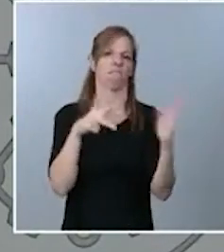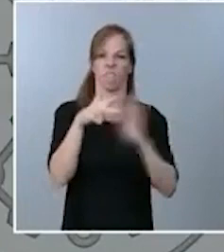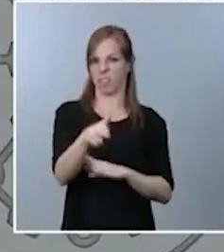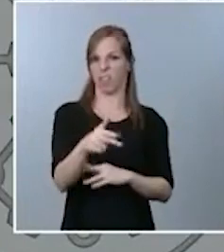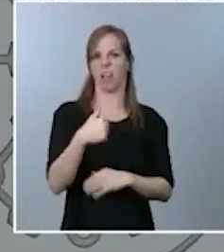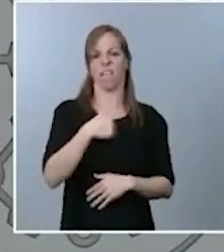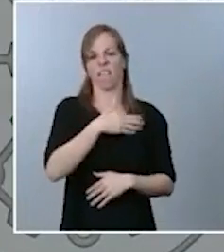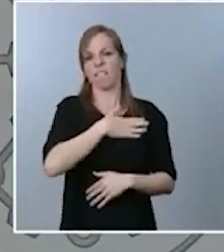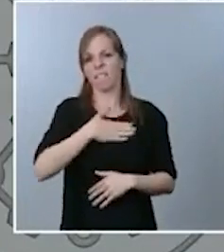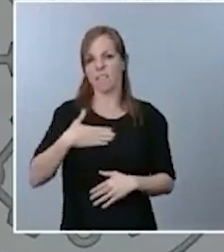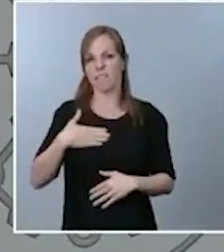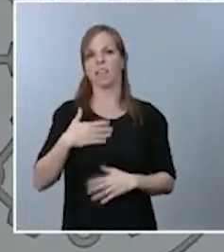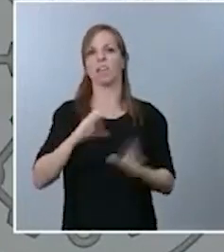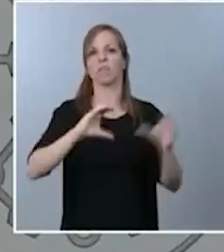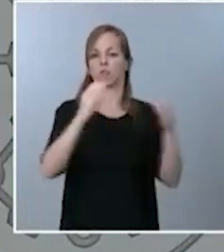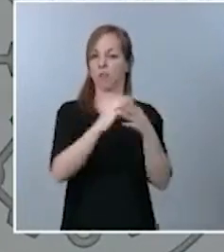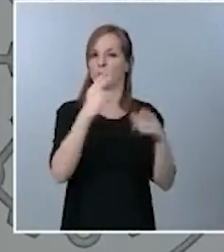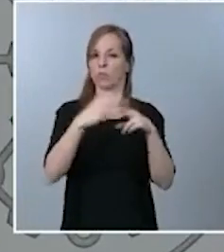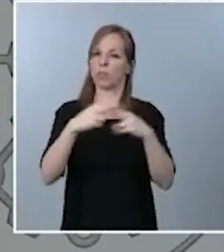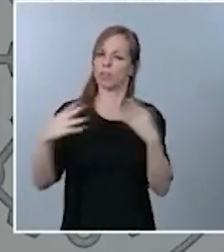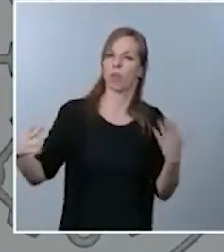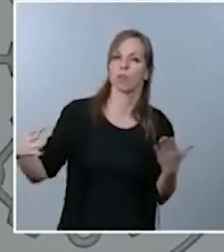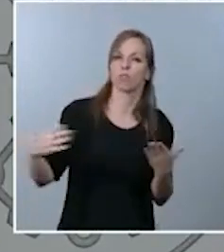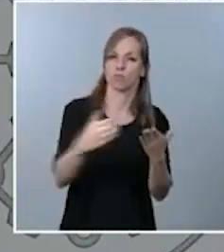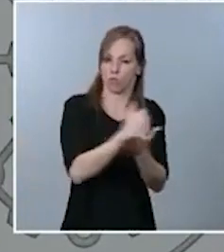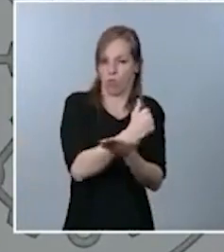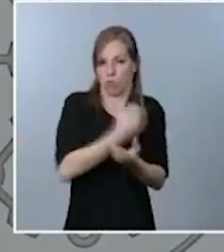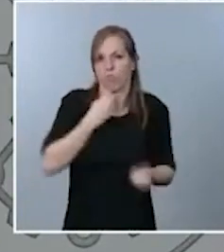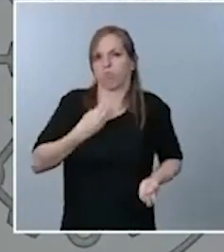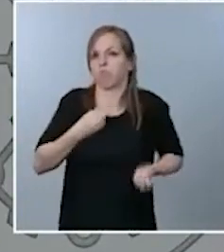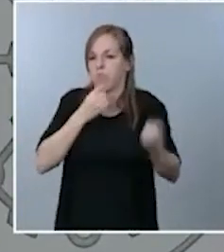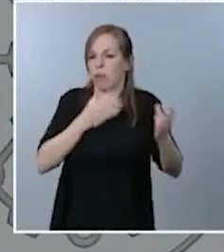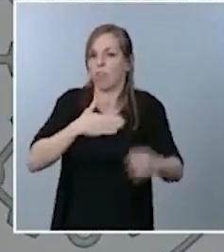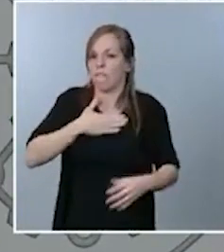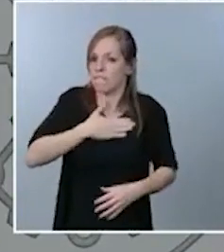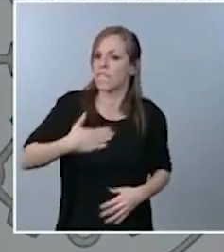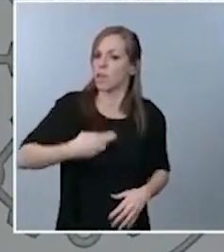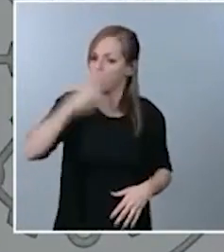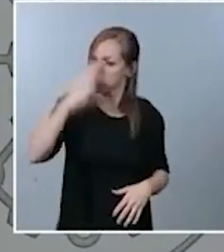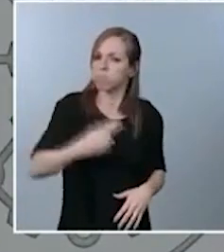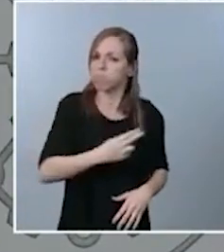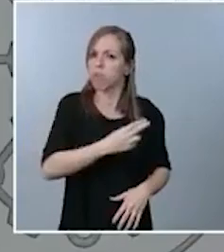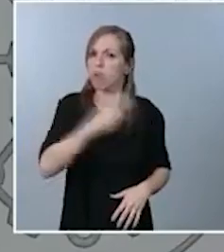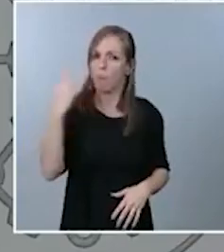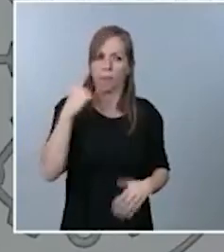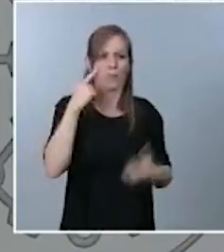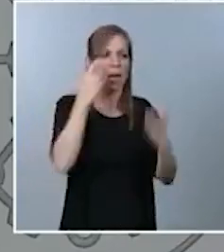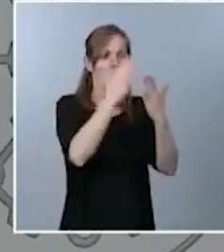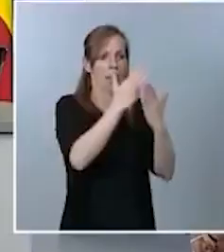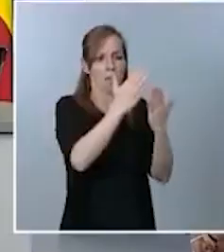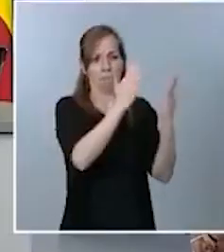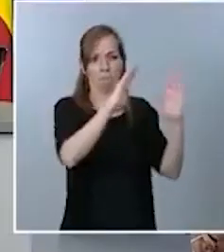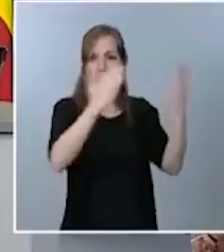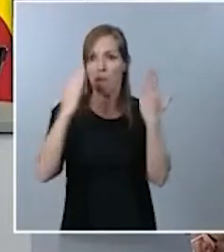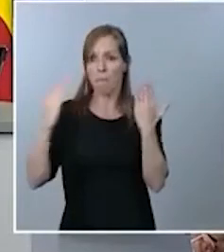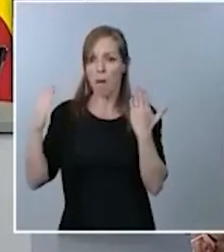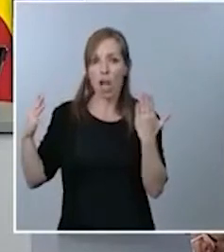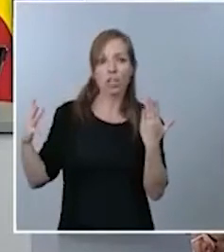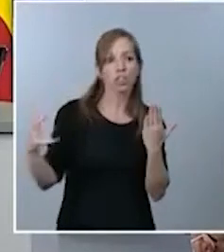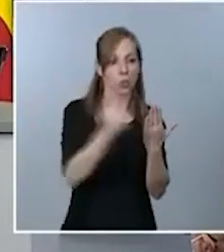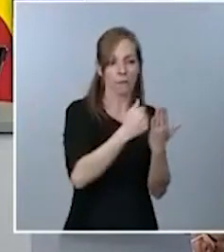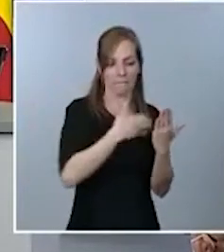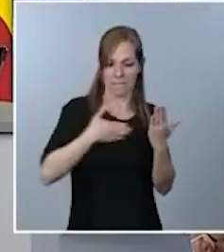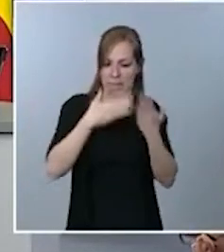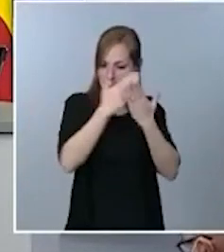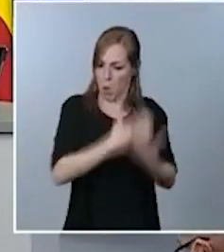conjunto de formaciones políticas y quiero comprometerme a estudiar con detenimiento todas y cada una de las enmiendas que se presenten por parte de los